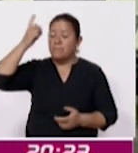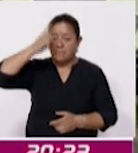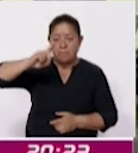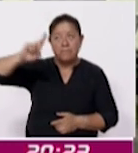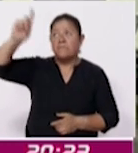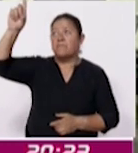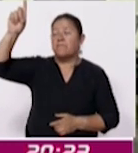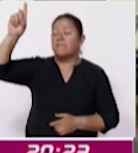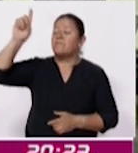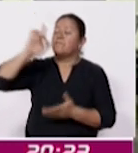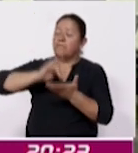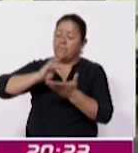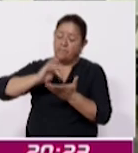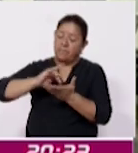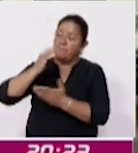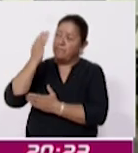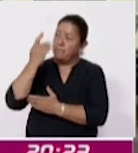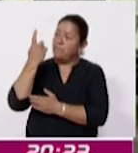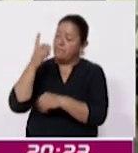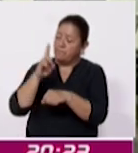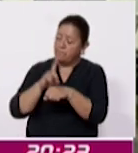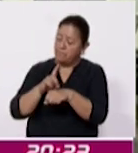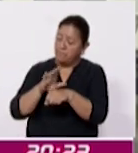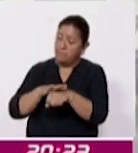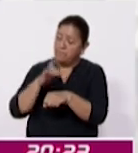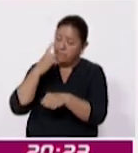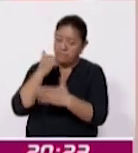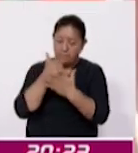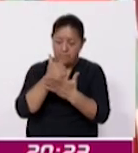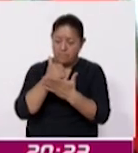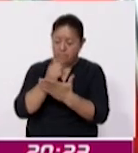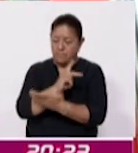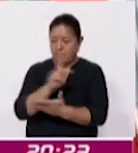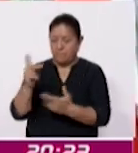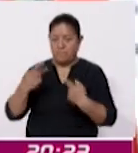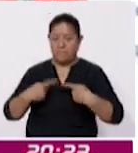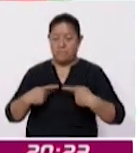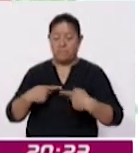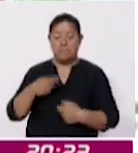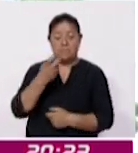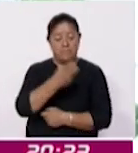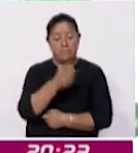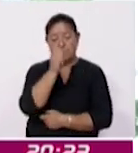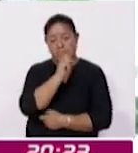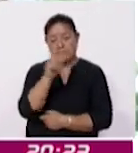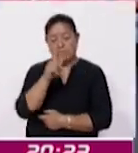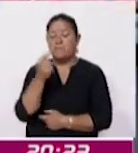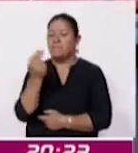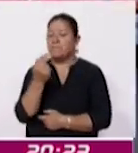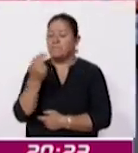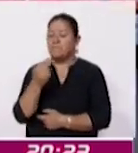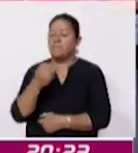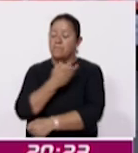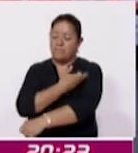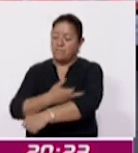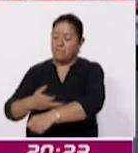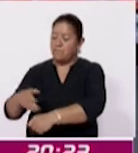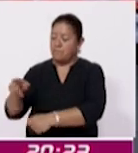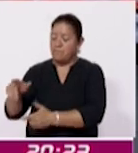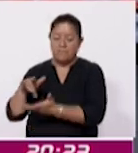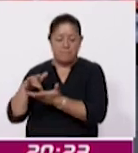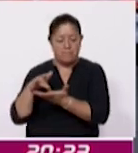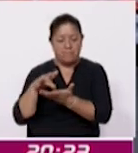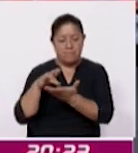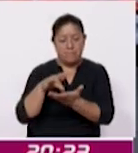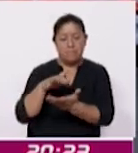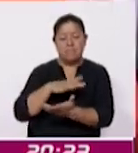y con la esperanza de poder ayudar a la ciudadanía. Una profesión que requiere del apoyo de las familias después de una larga,